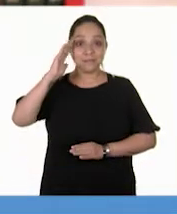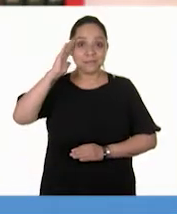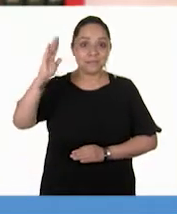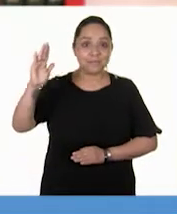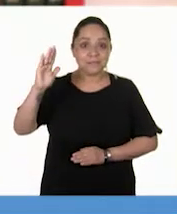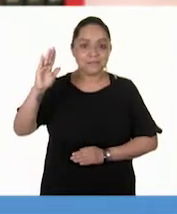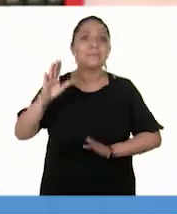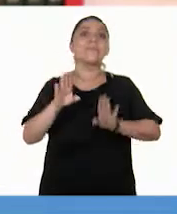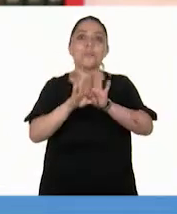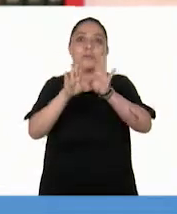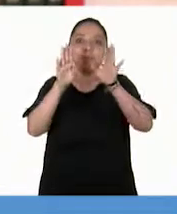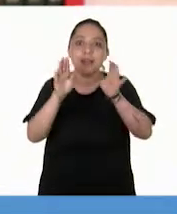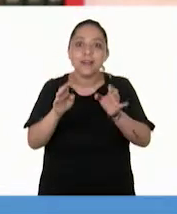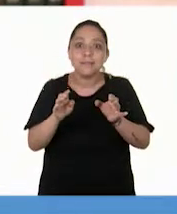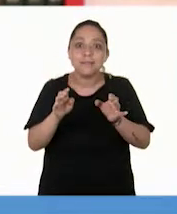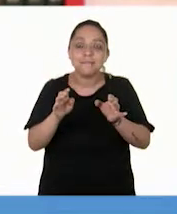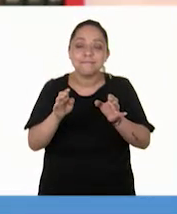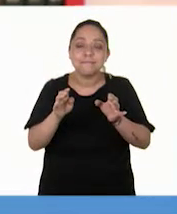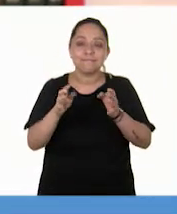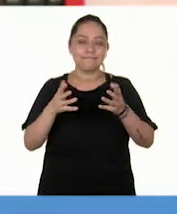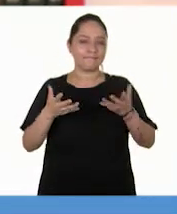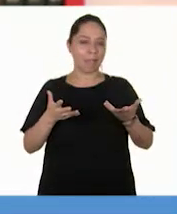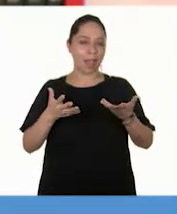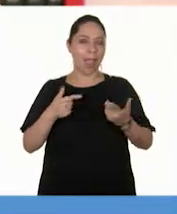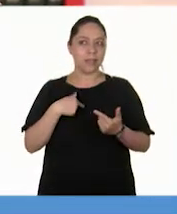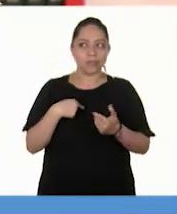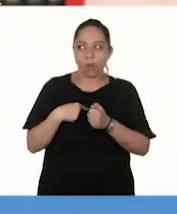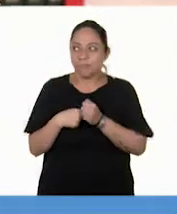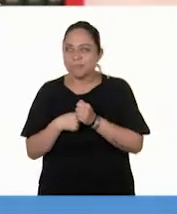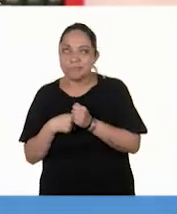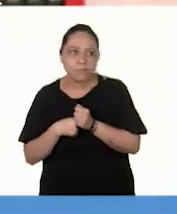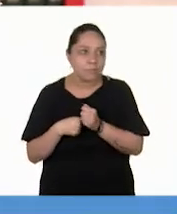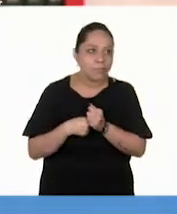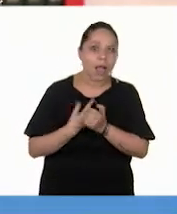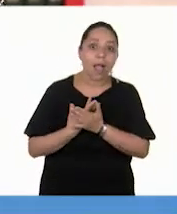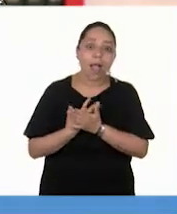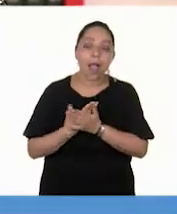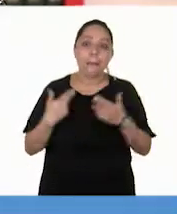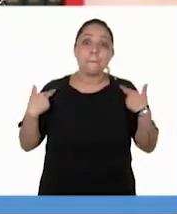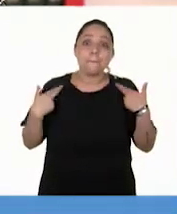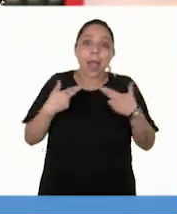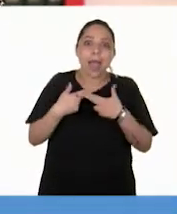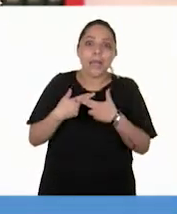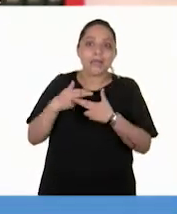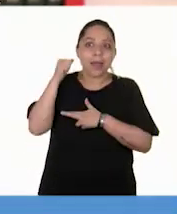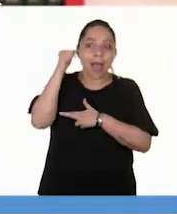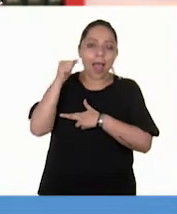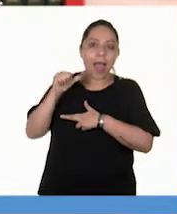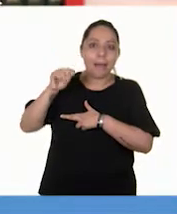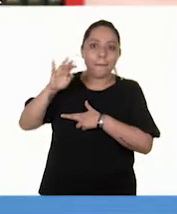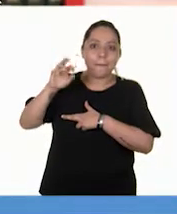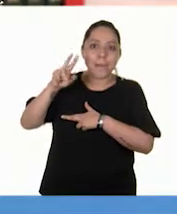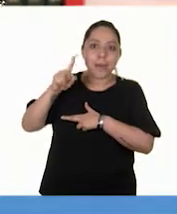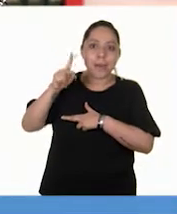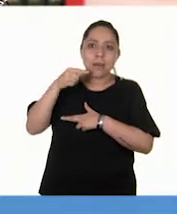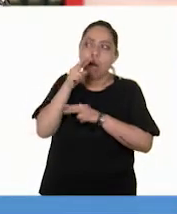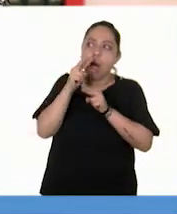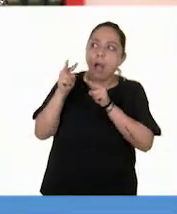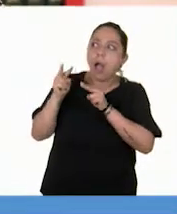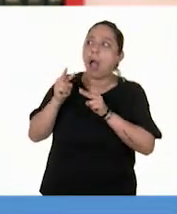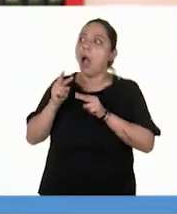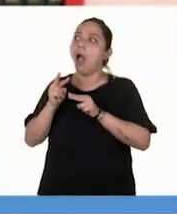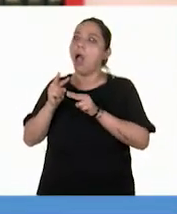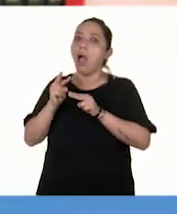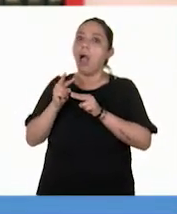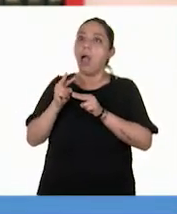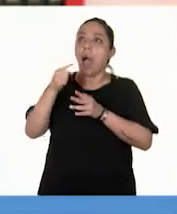¡Hola! ¿Cómo están? Yo estoy escondido porque estoy esperando a la maestra Avril y la quiero sorprender, pero no la veo. Y según yo, aquí